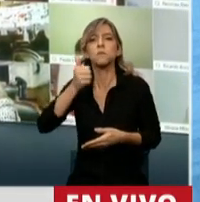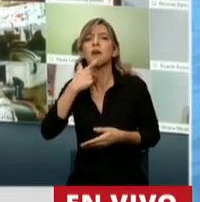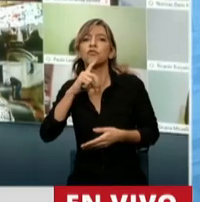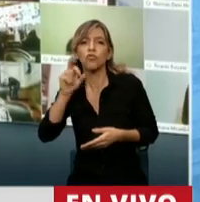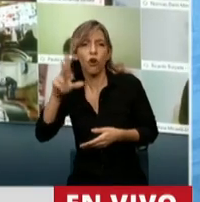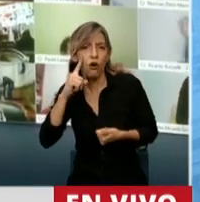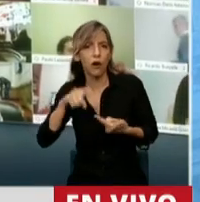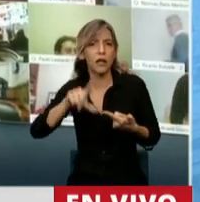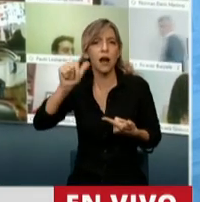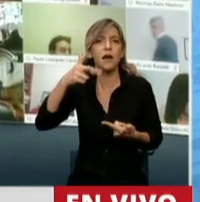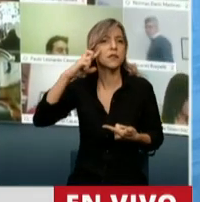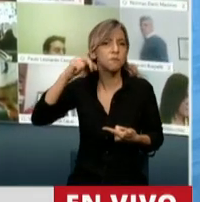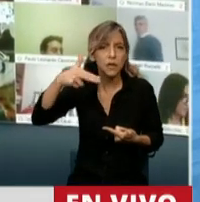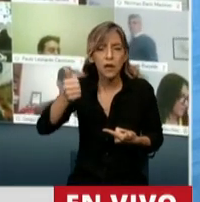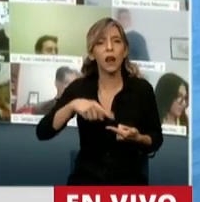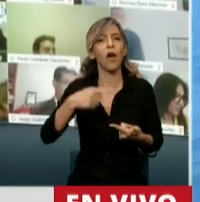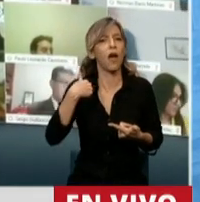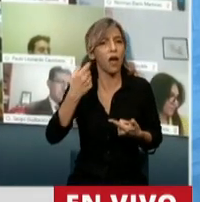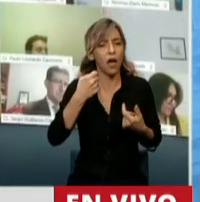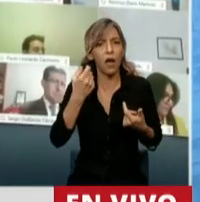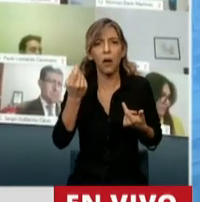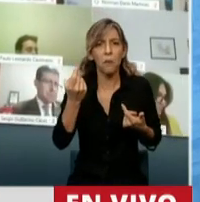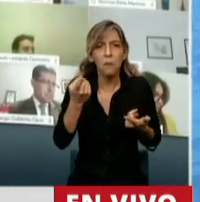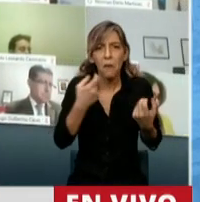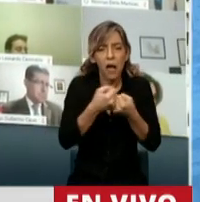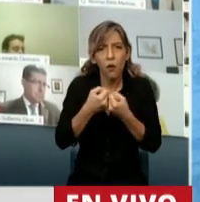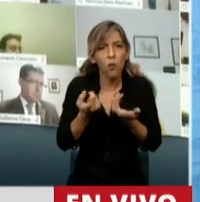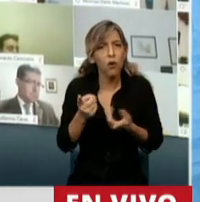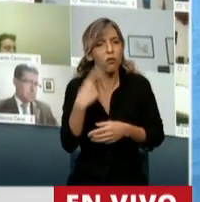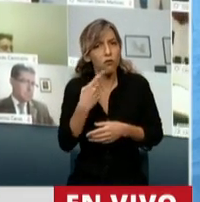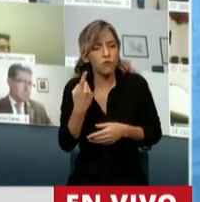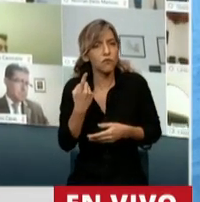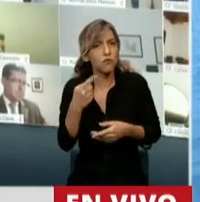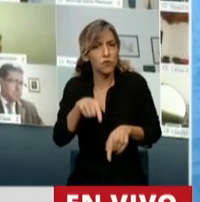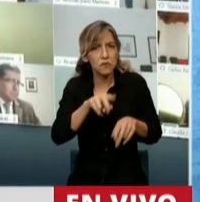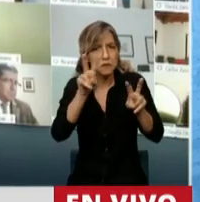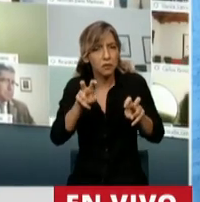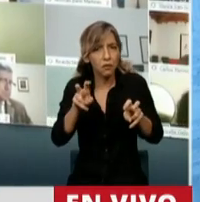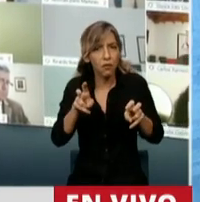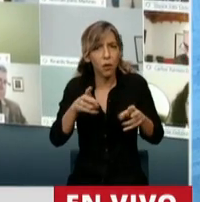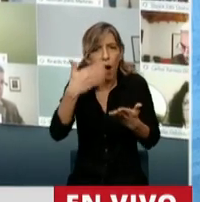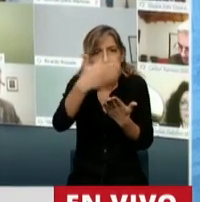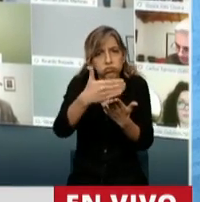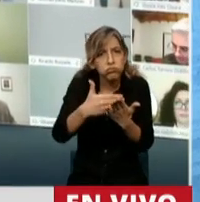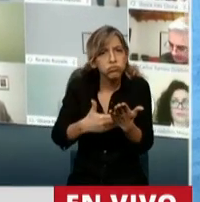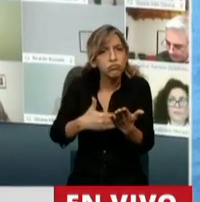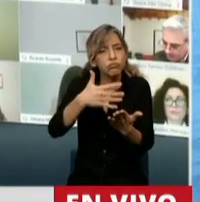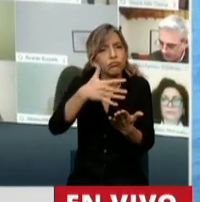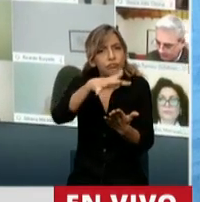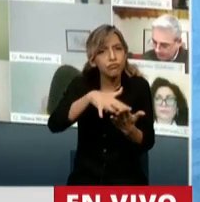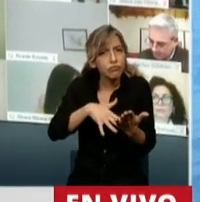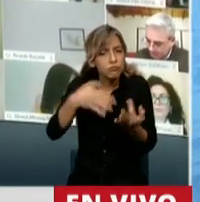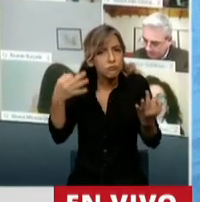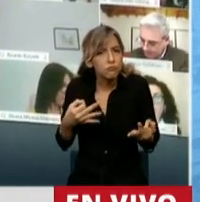se le incorporaron temas a la moratoria. Nosotros pusimos un tema muy fundado, muy fundado acerca de la